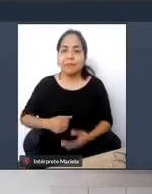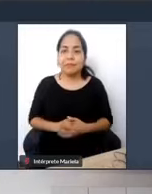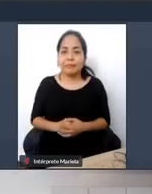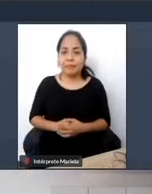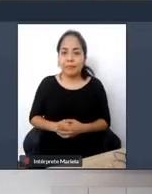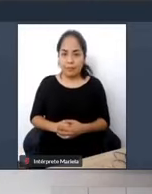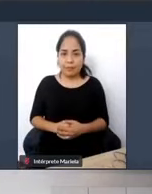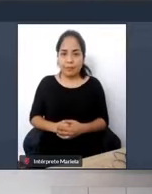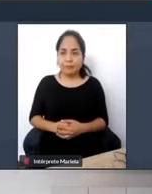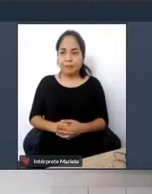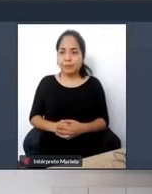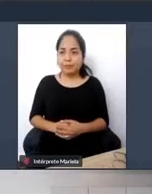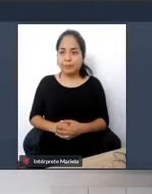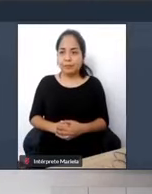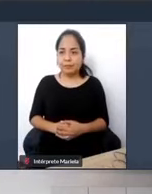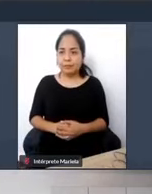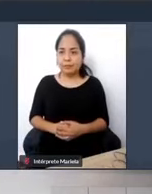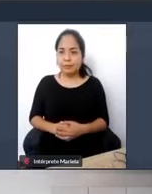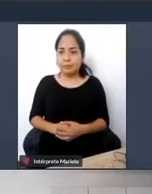Bien.